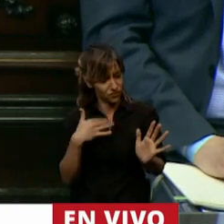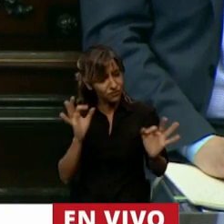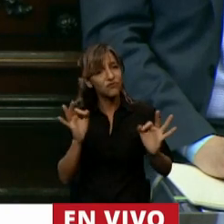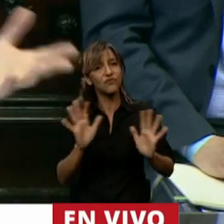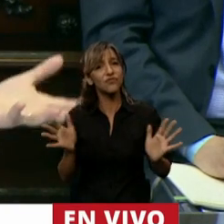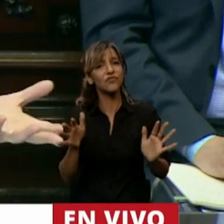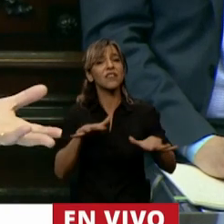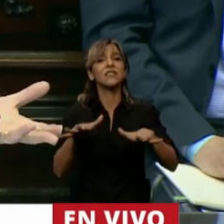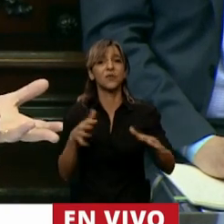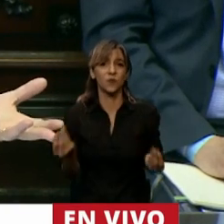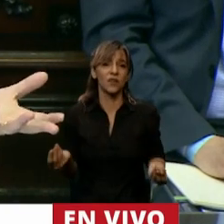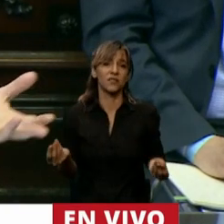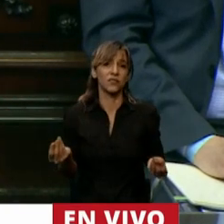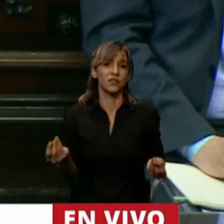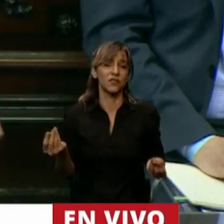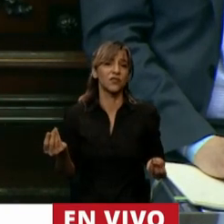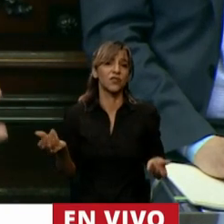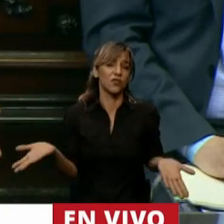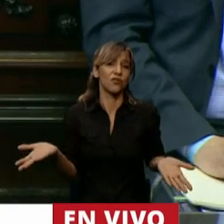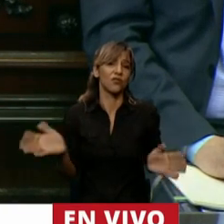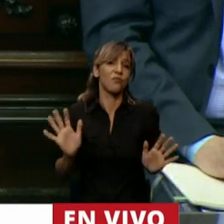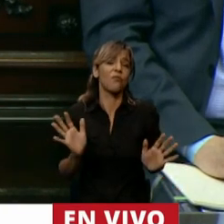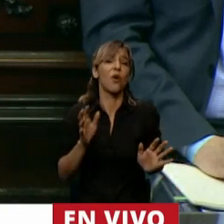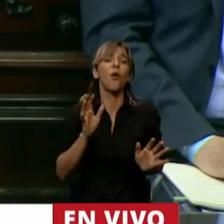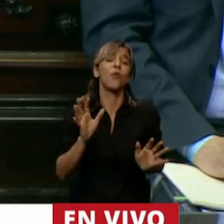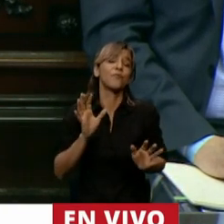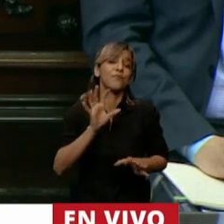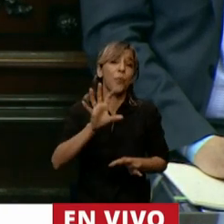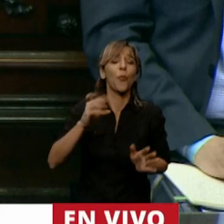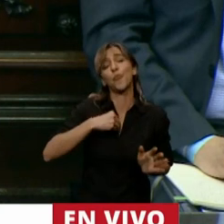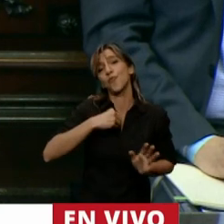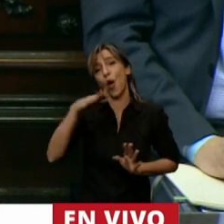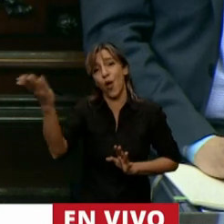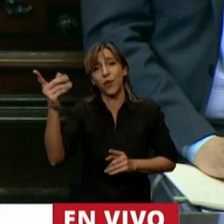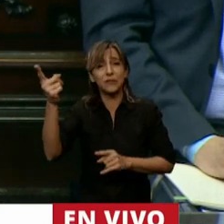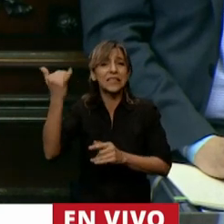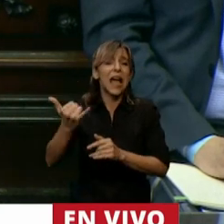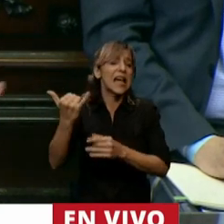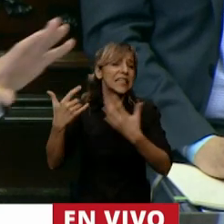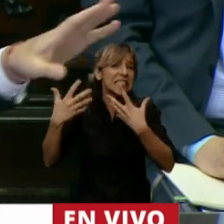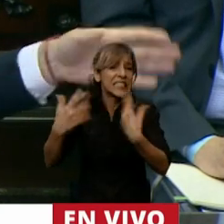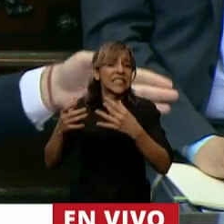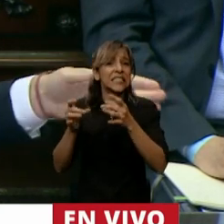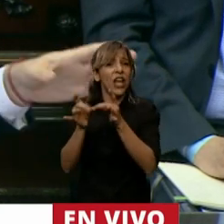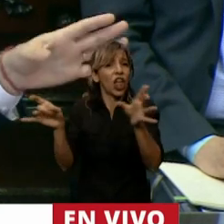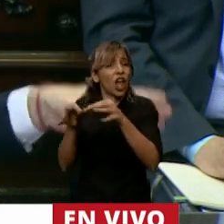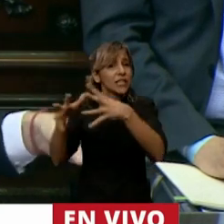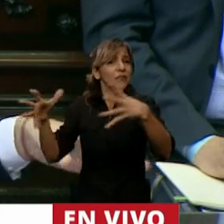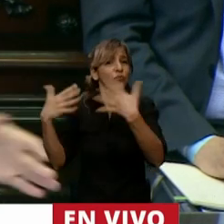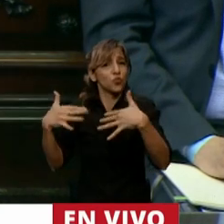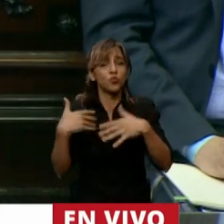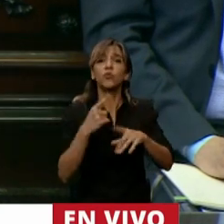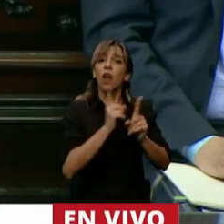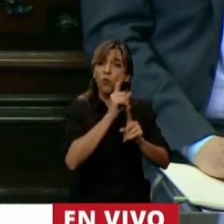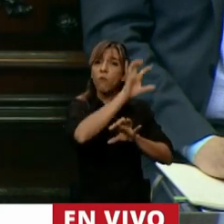el área metropolitana de buenos aires sigue teniendo el epicentro de contagios ahora provincias que hasta hace dos semanas o tres